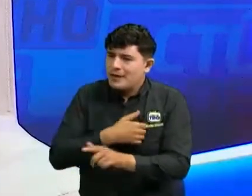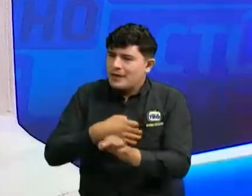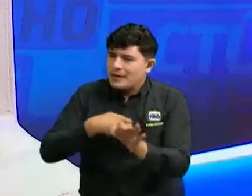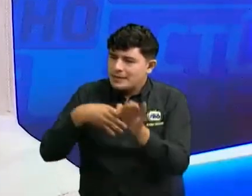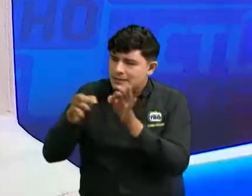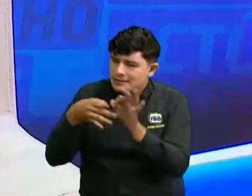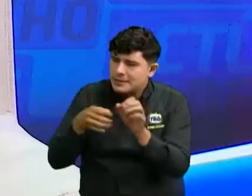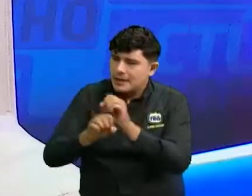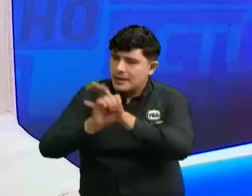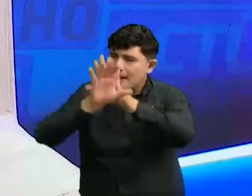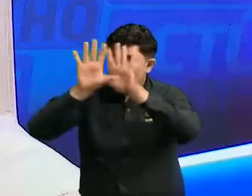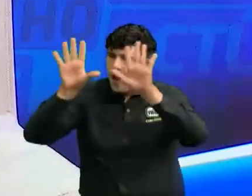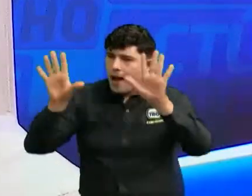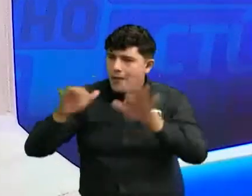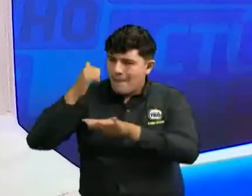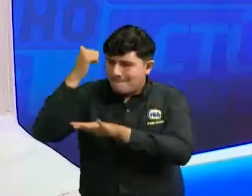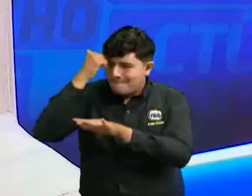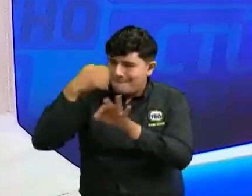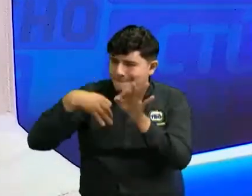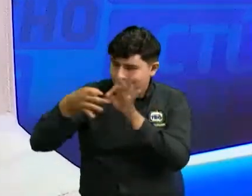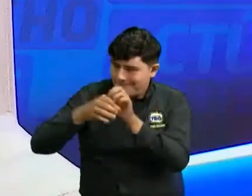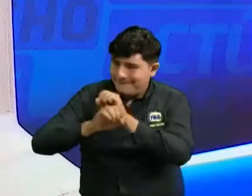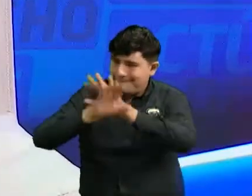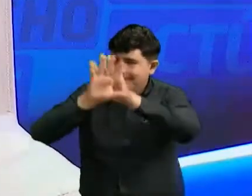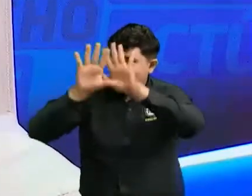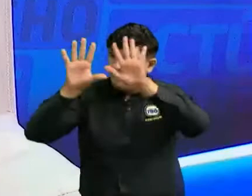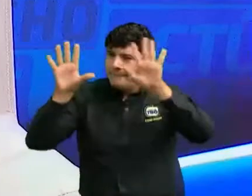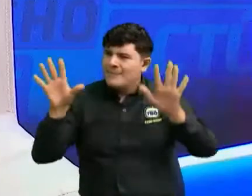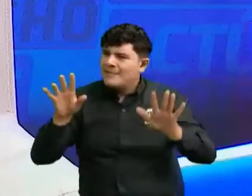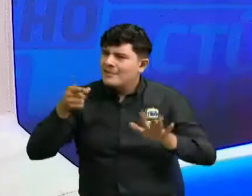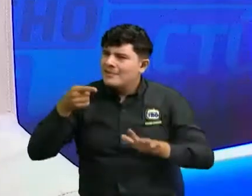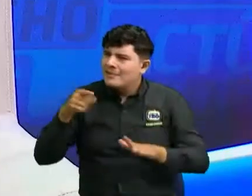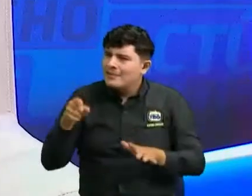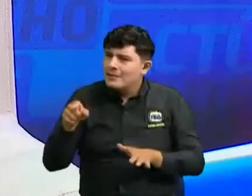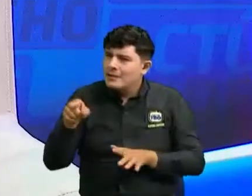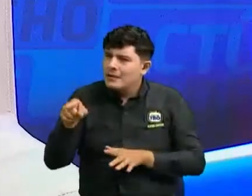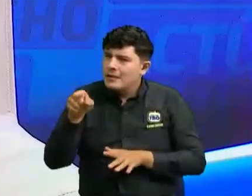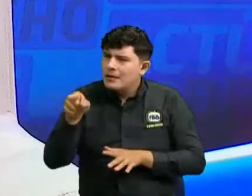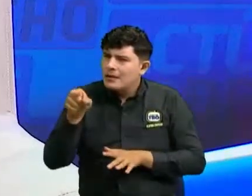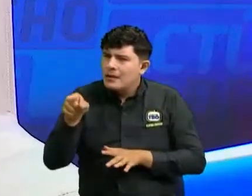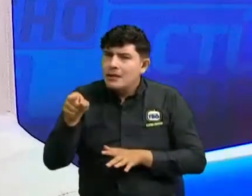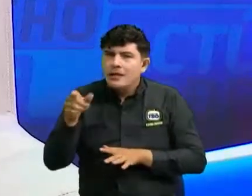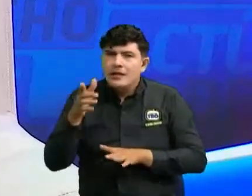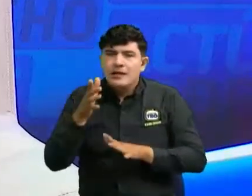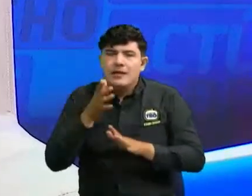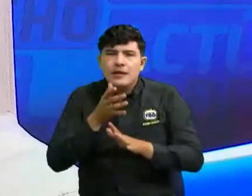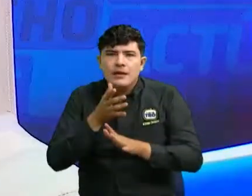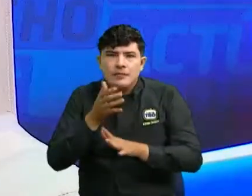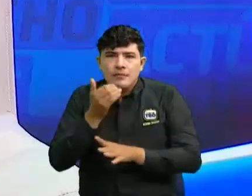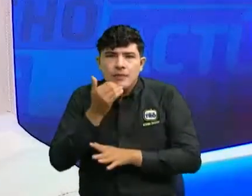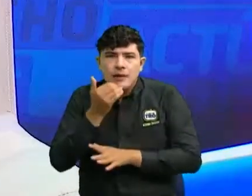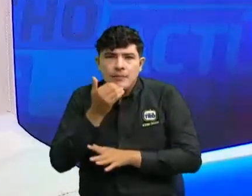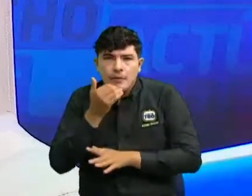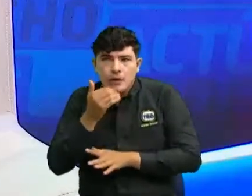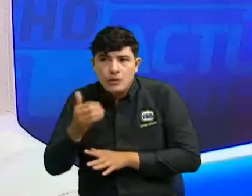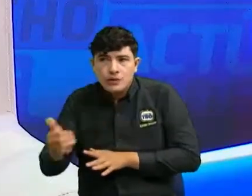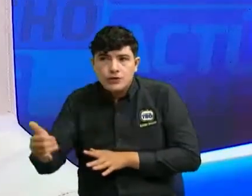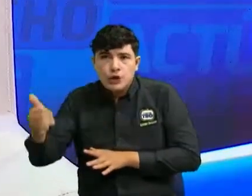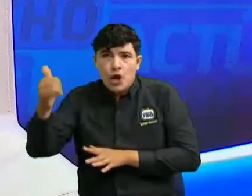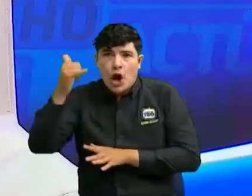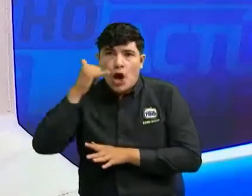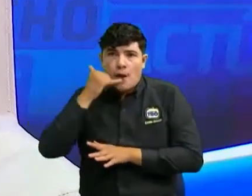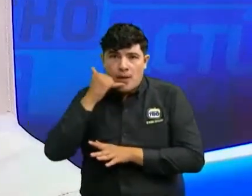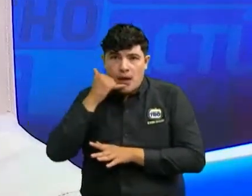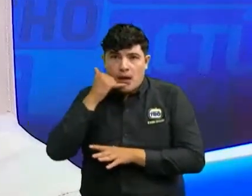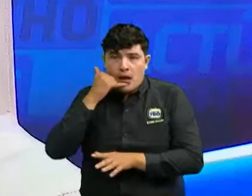énfasis o pedagogía a nuestros televidentes respecto a la información que se ofrece cuando me hacen ese tipo de llamadas. ¿Yo cómo